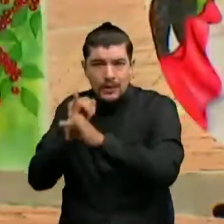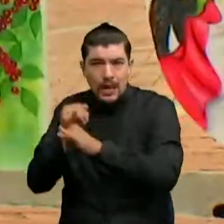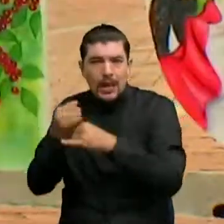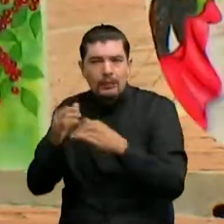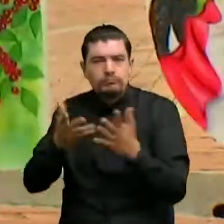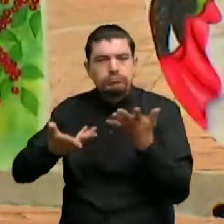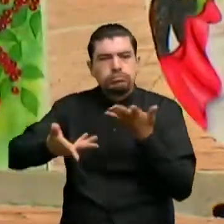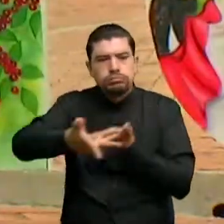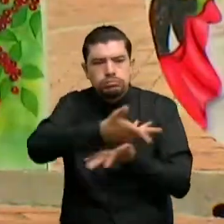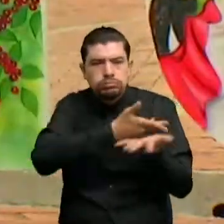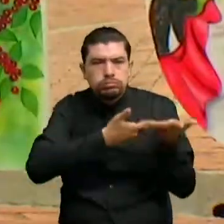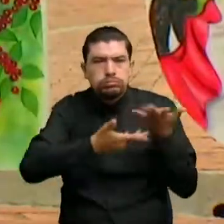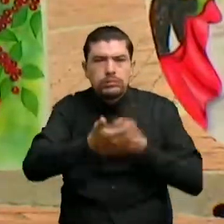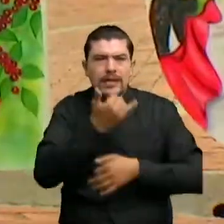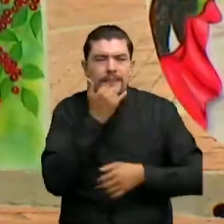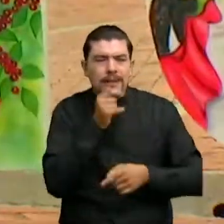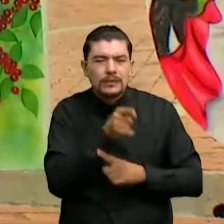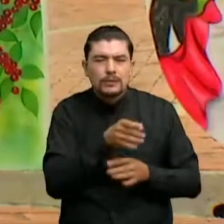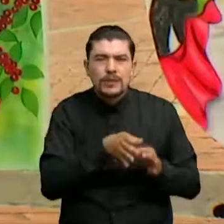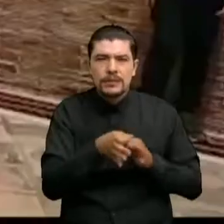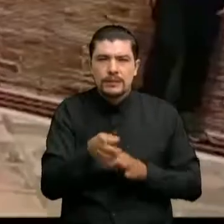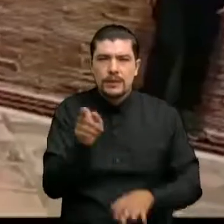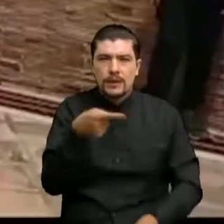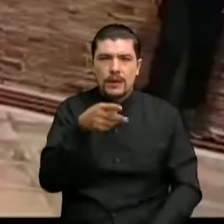seguir hablando acerca de lo que es Gramalote